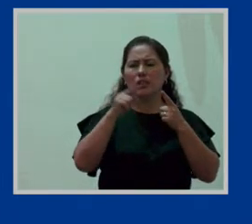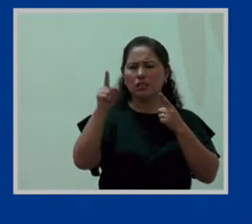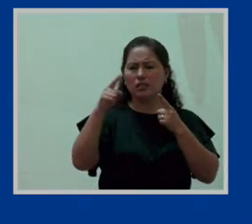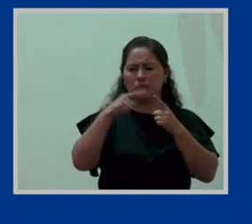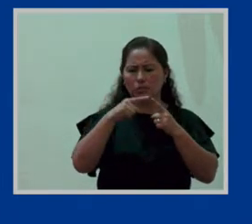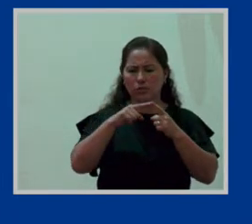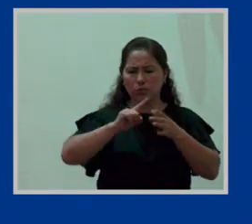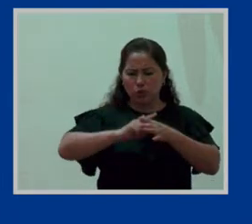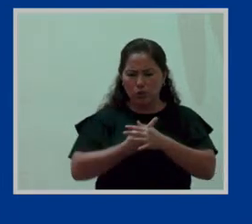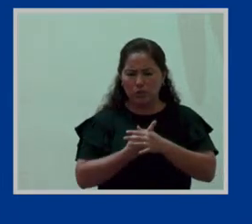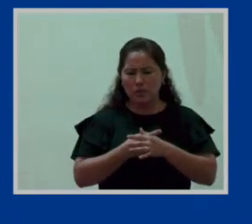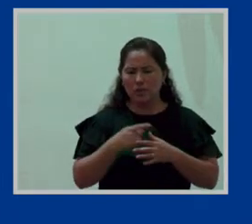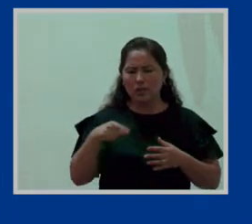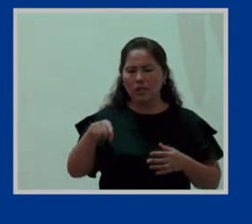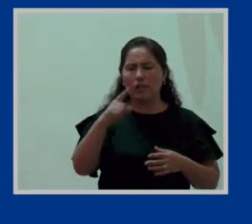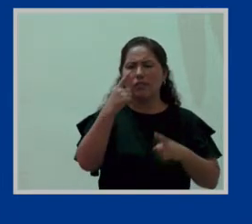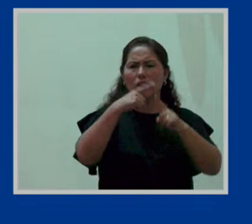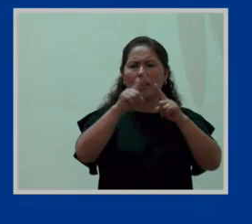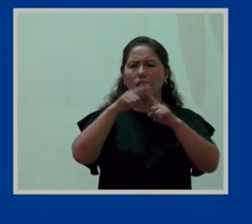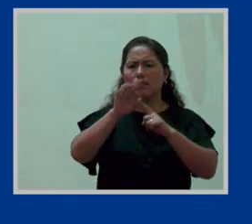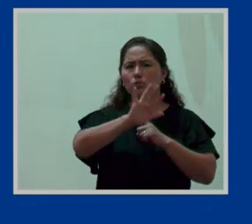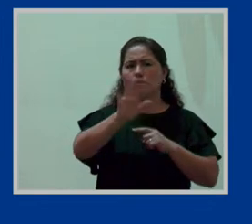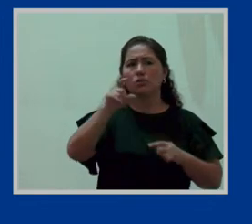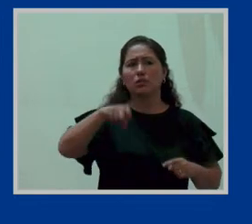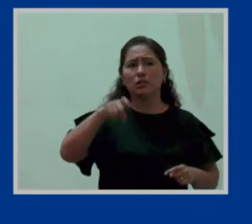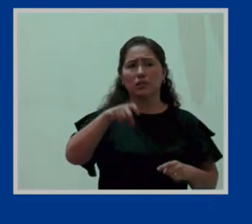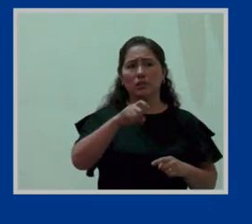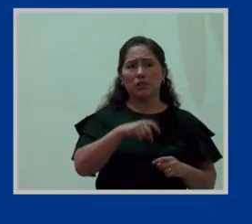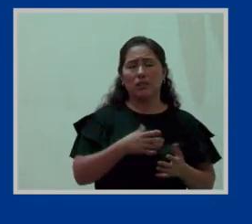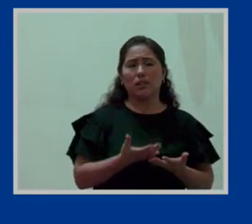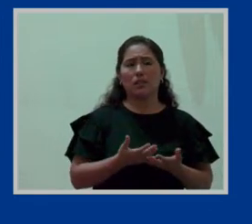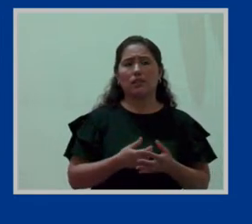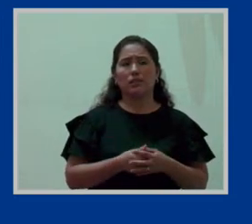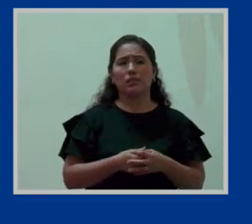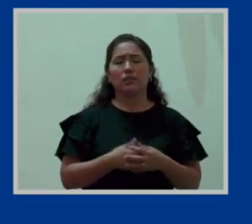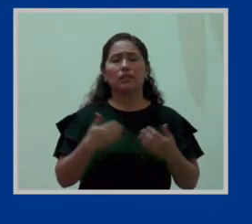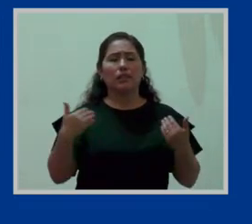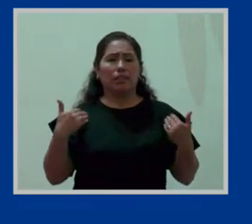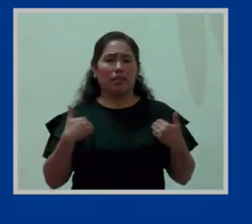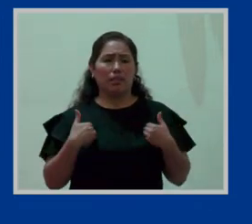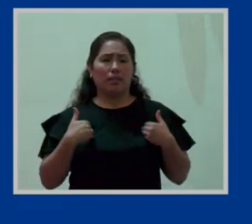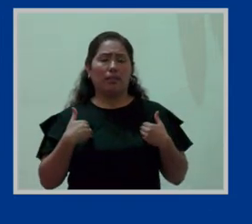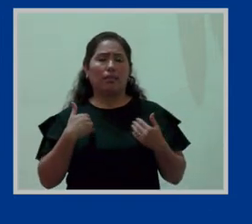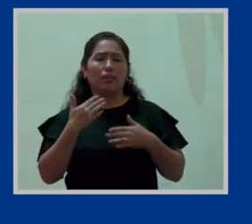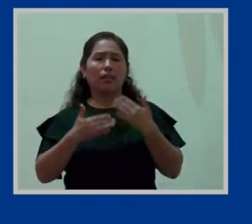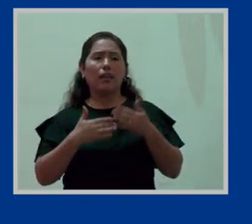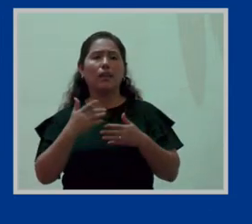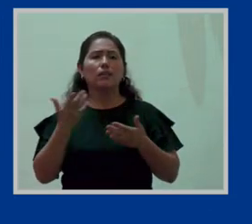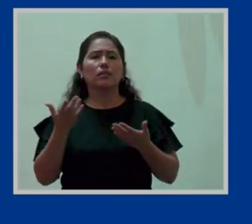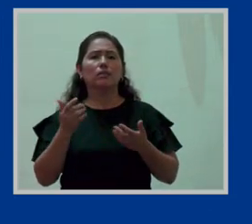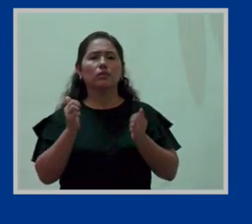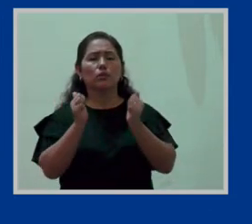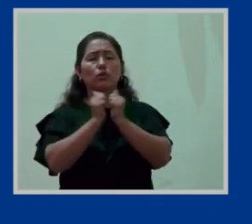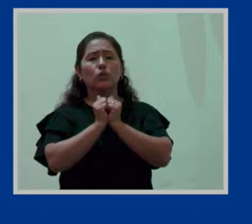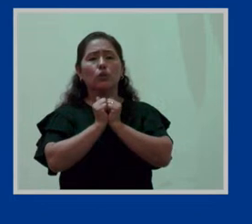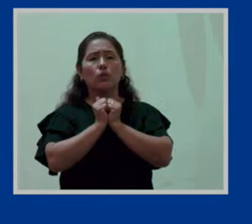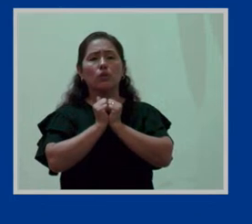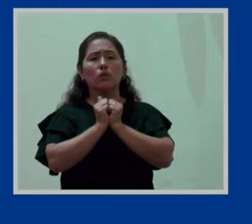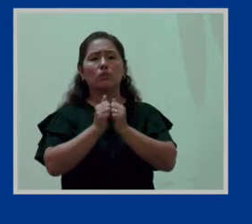comenzar a identificar diferentes necesidades que tienen que ir luego con la legislación